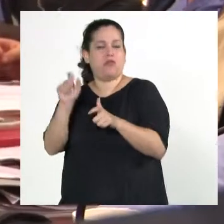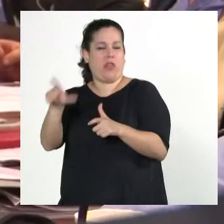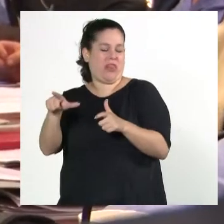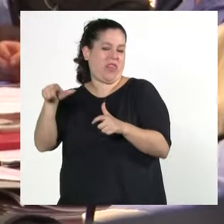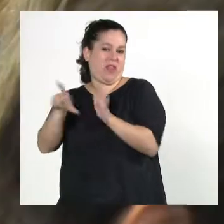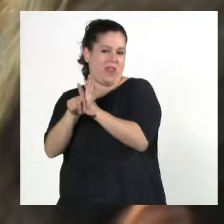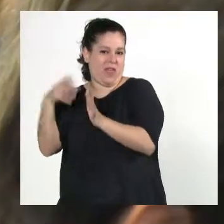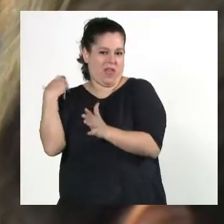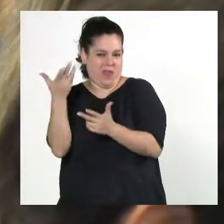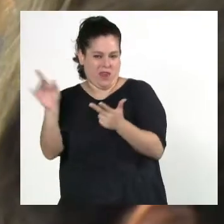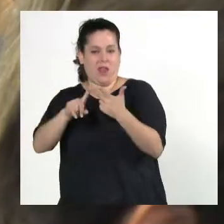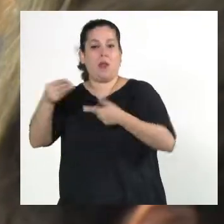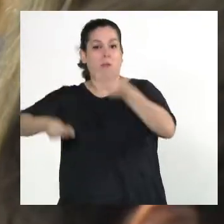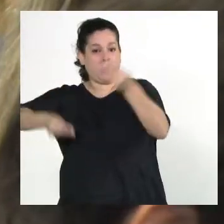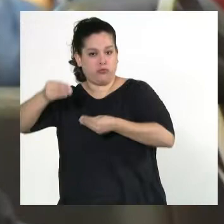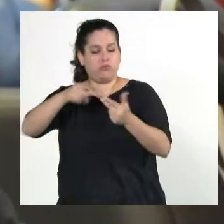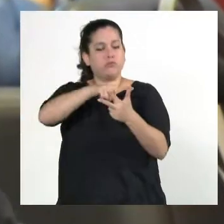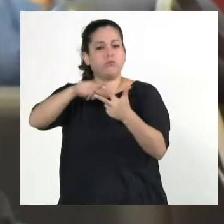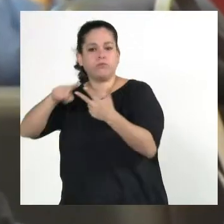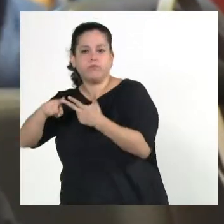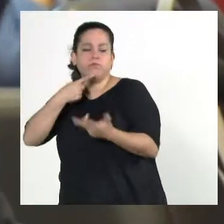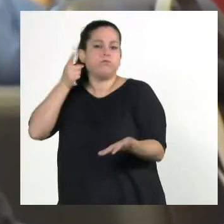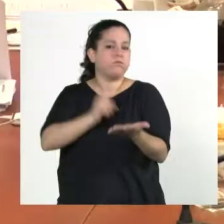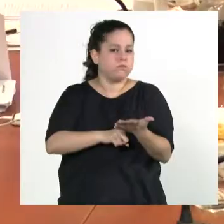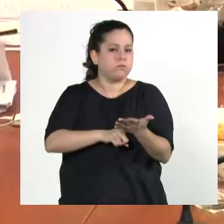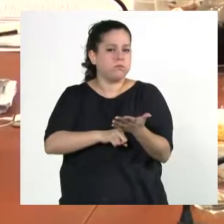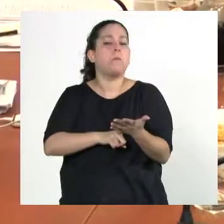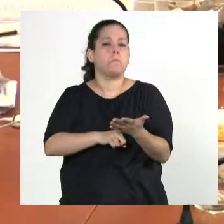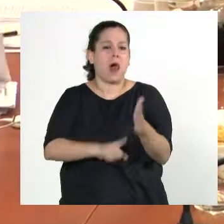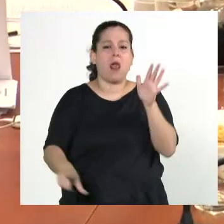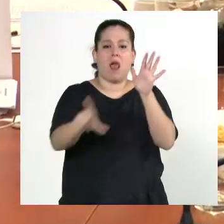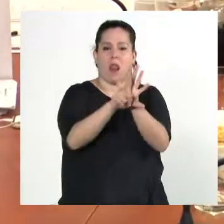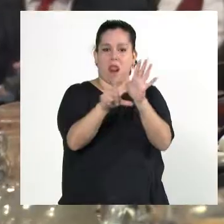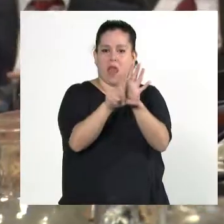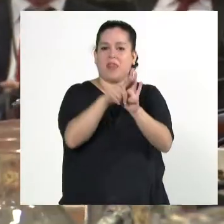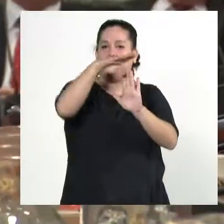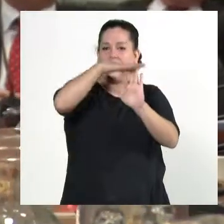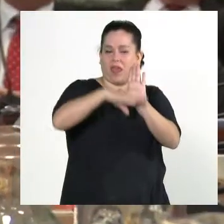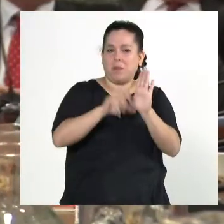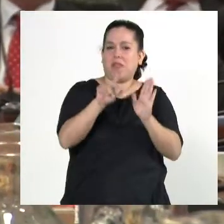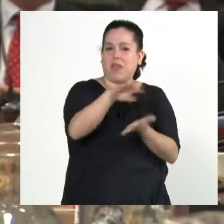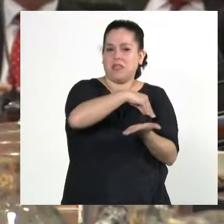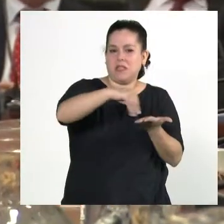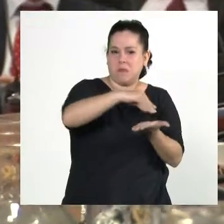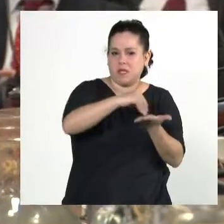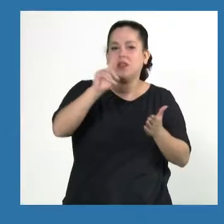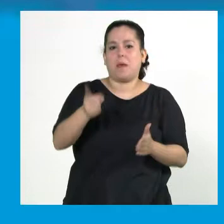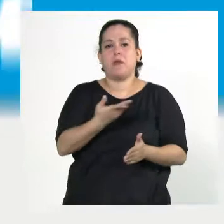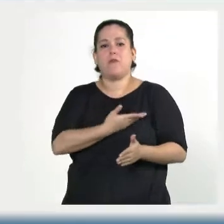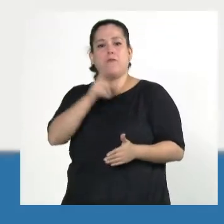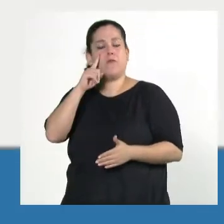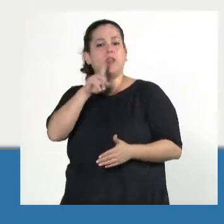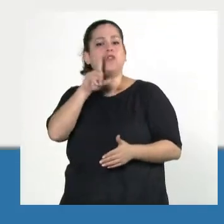de la Cámara de Diputados, emitió dictamen a un proyecto de ley que establece un nuevo régimen de semillas y creaciones fitogenéticas.